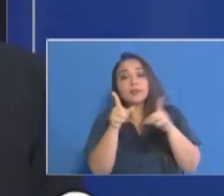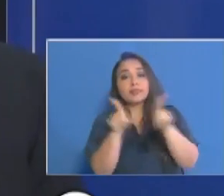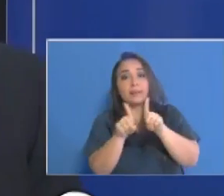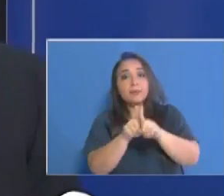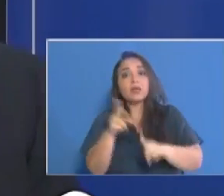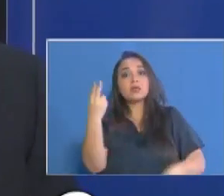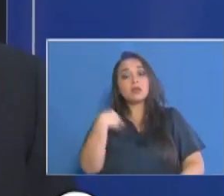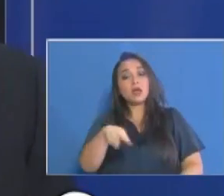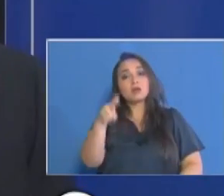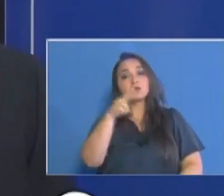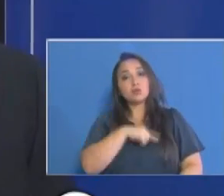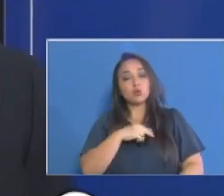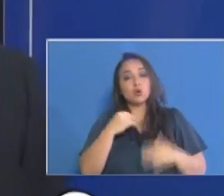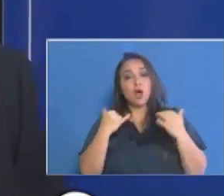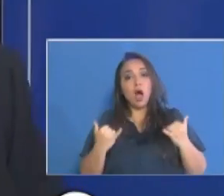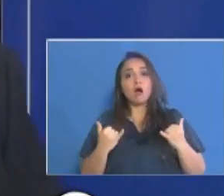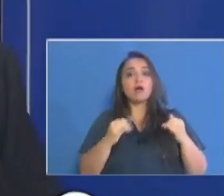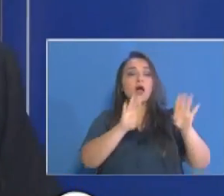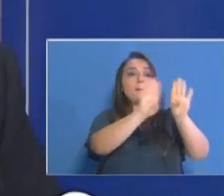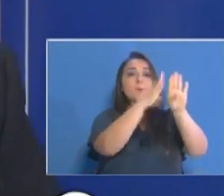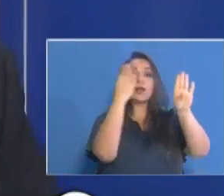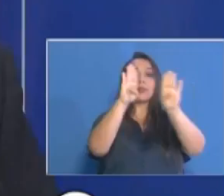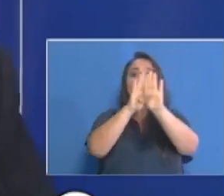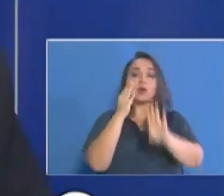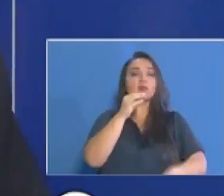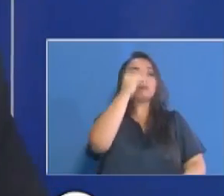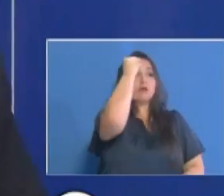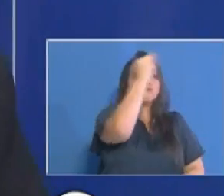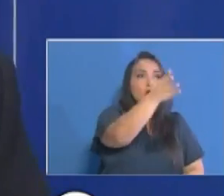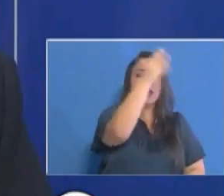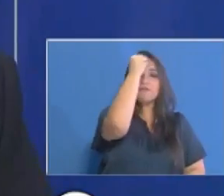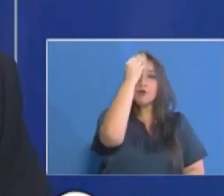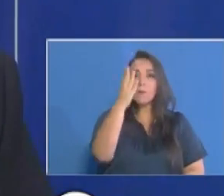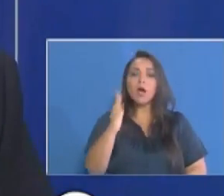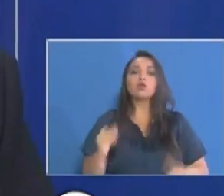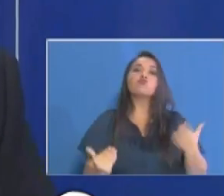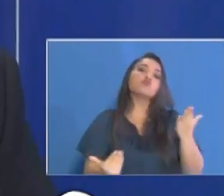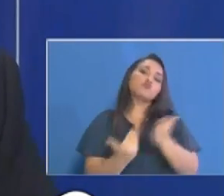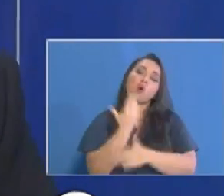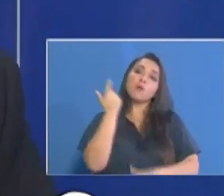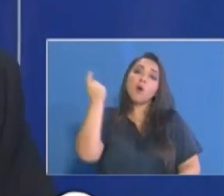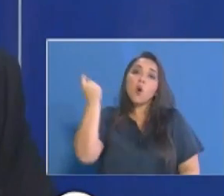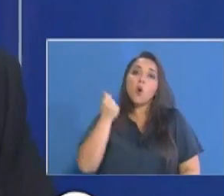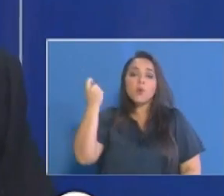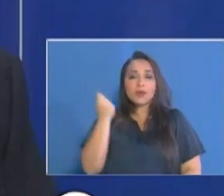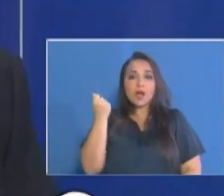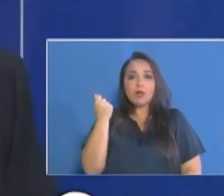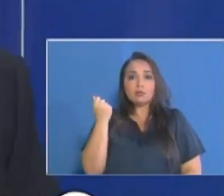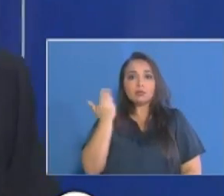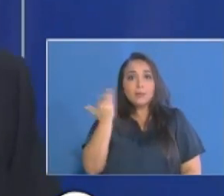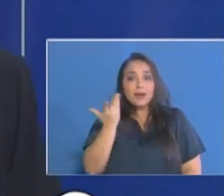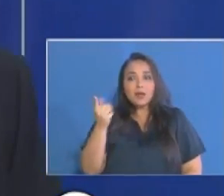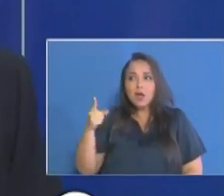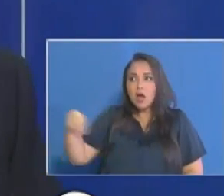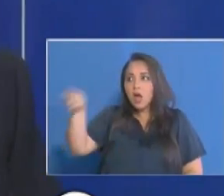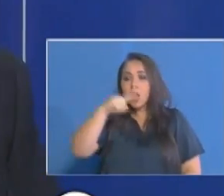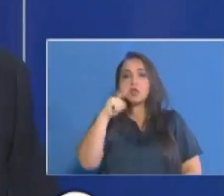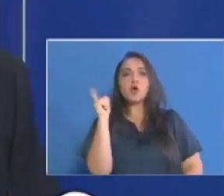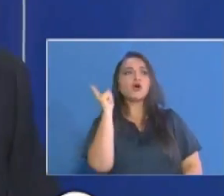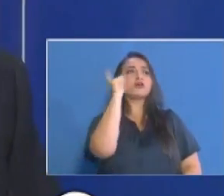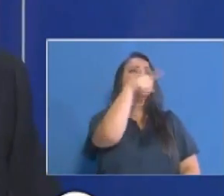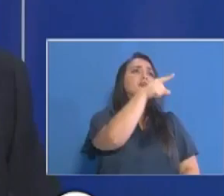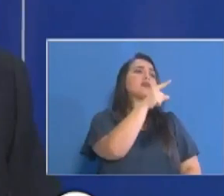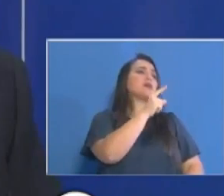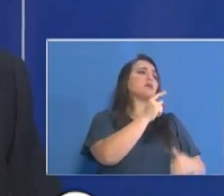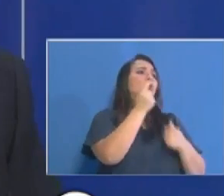notificación puerta a puerta a los nuevos jubilados para que no tengan que movilizarse y llegar a